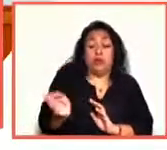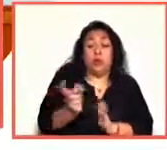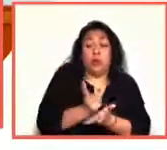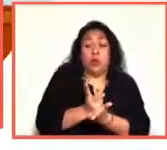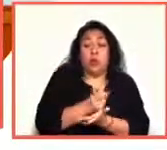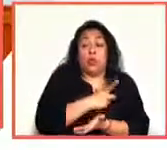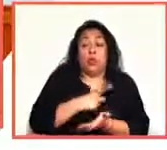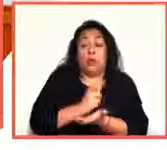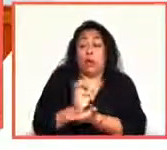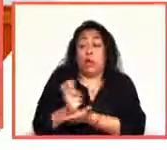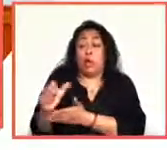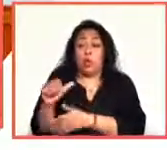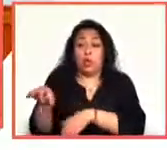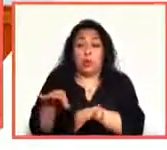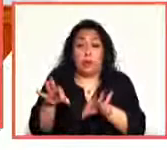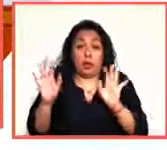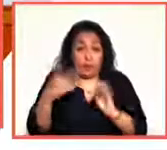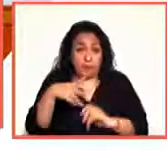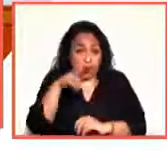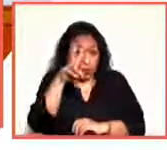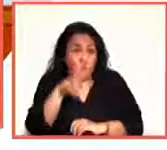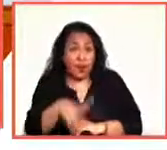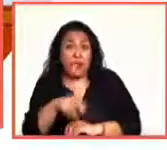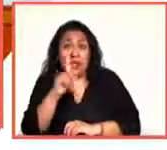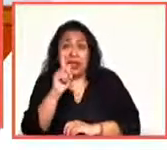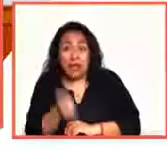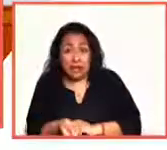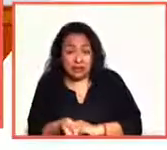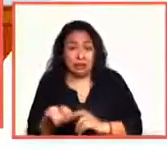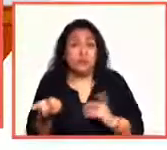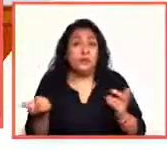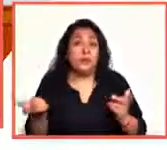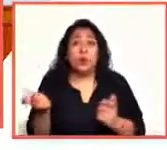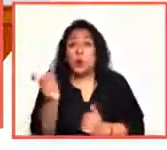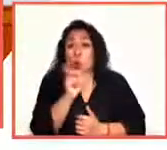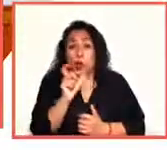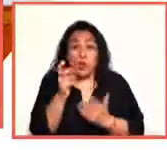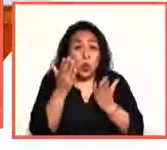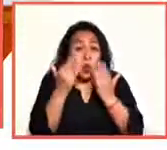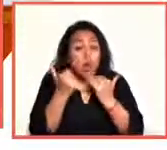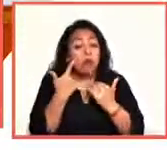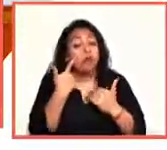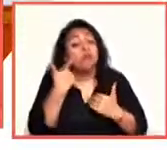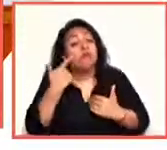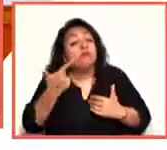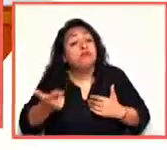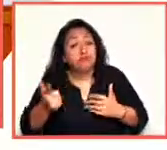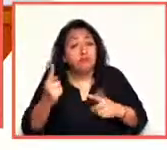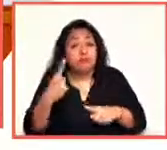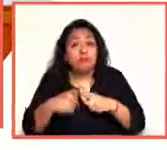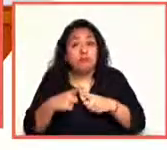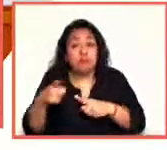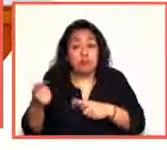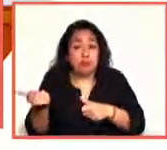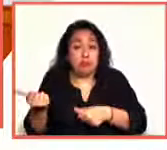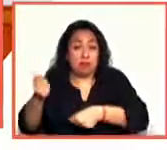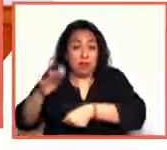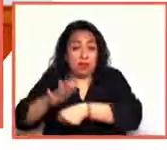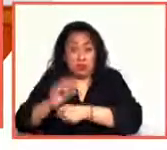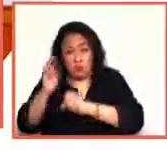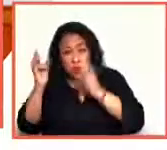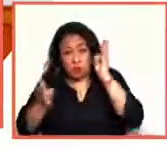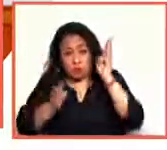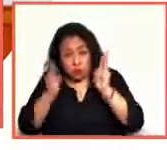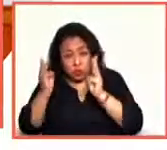Pero lo que es una realidad es que mientras no se tenga una comprobación por parte de la administración del museo, que hay que